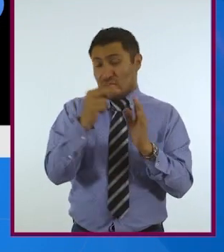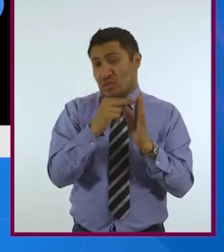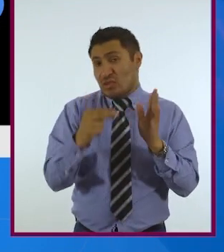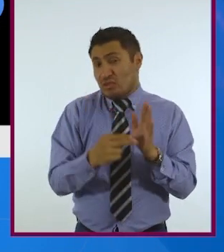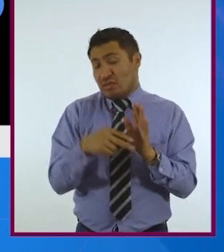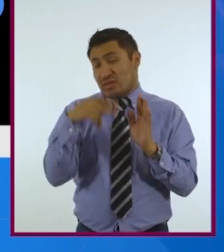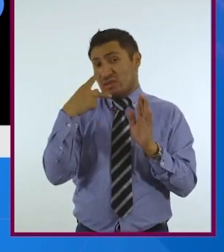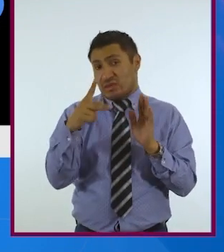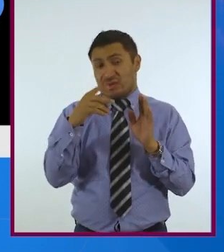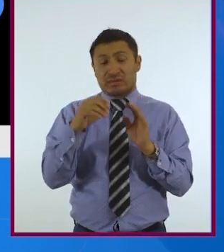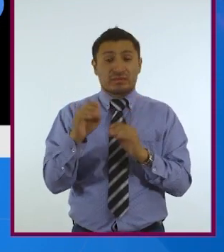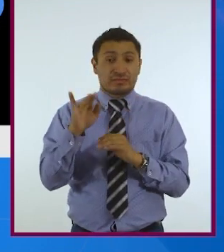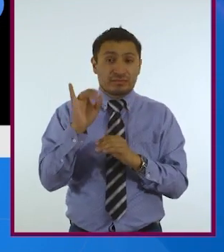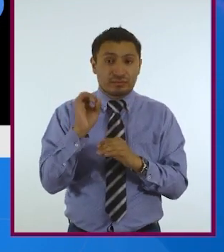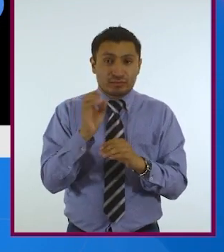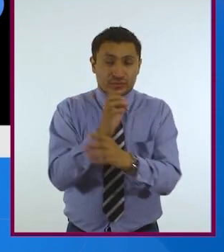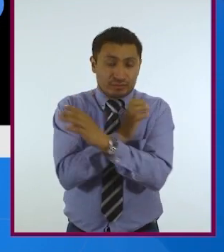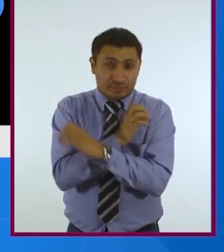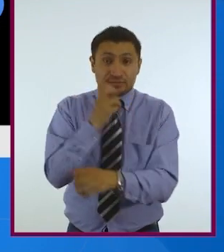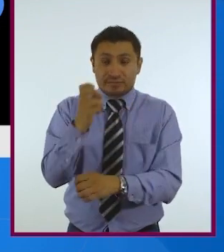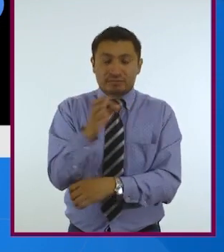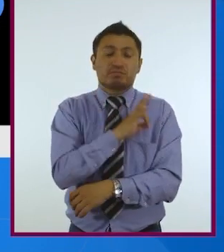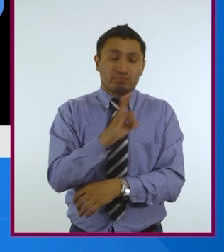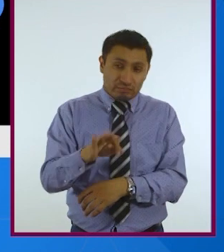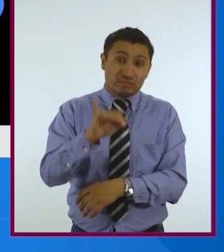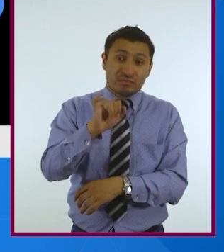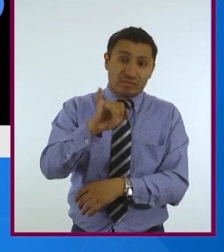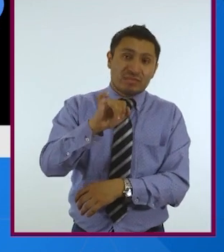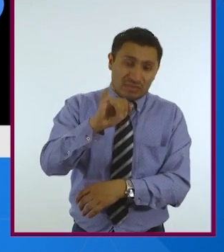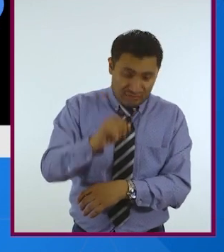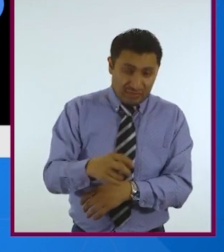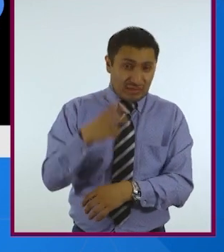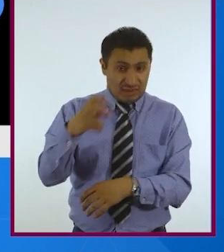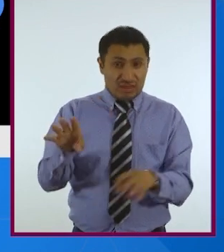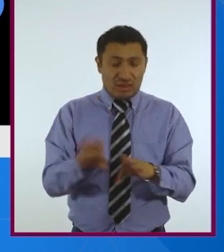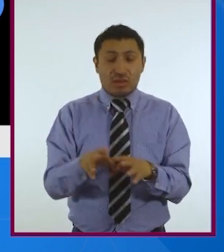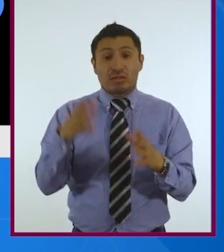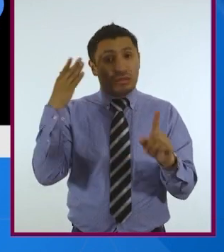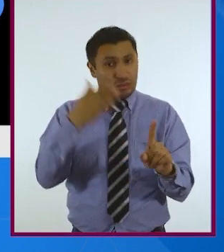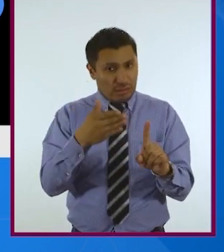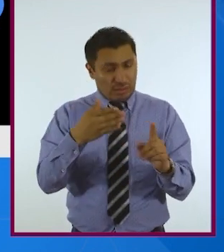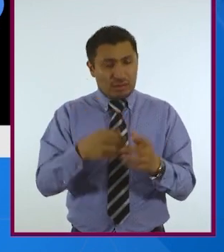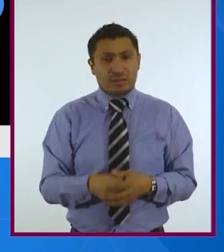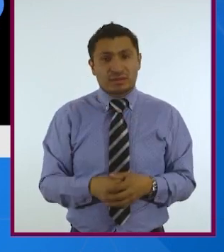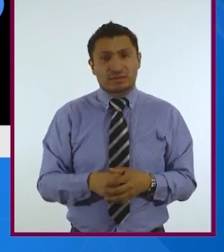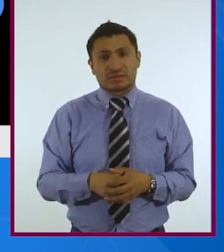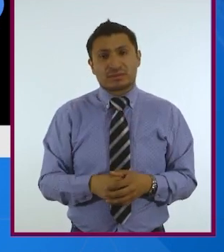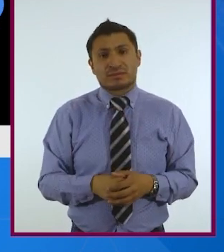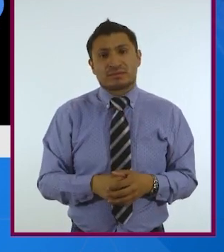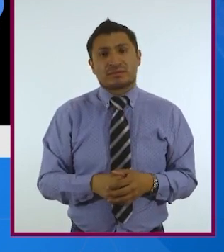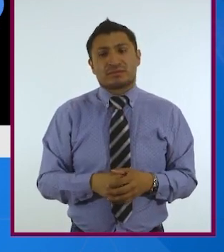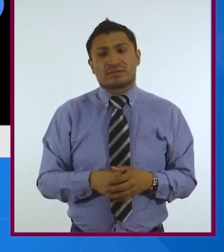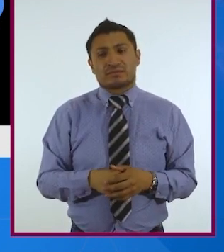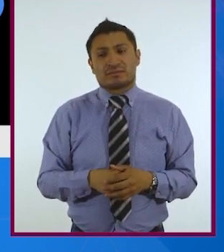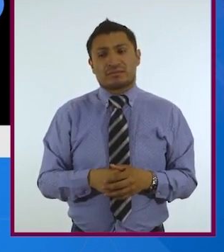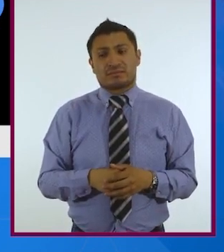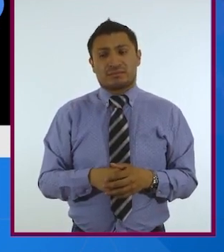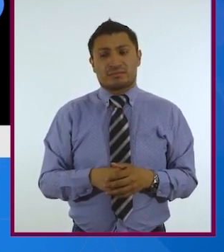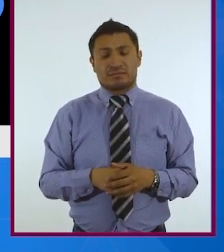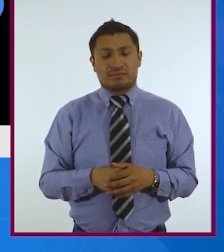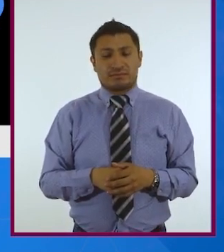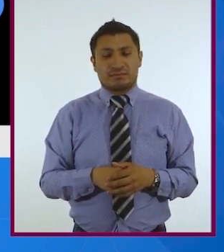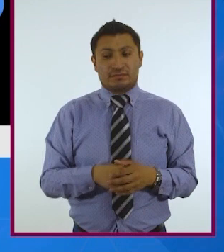bioética. Esto sí es factible. Sí, de hecho es deseable. El que a través de